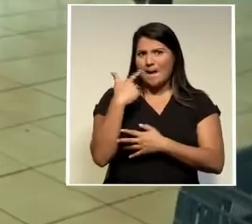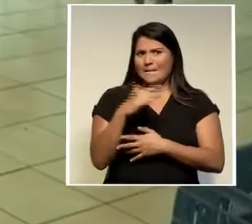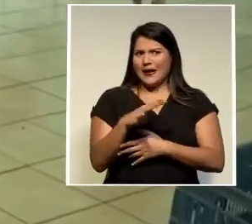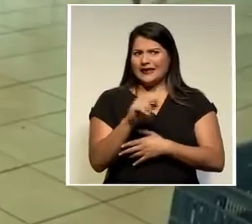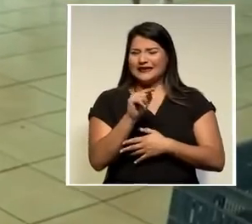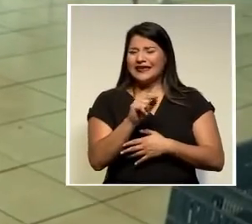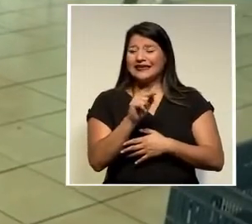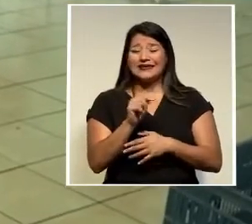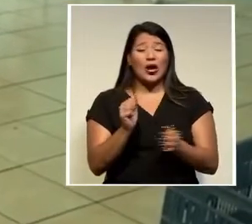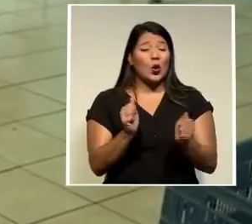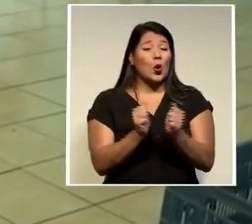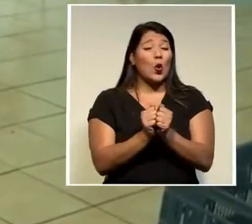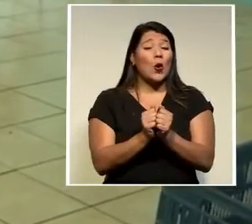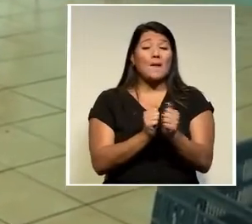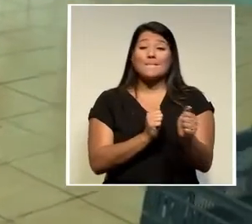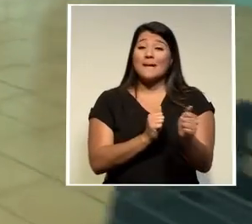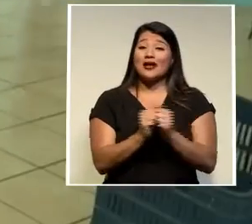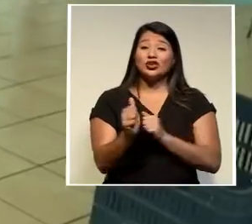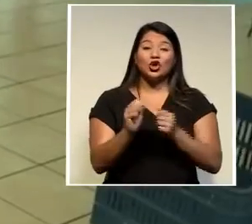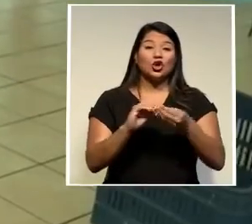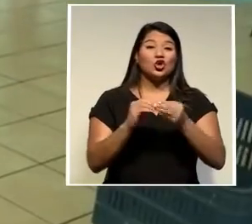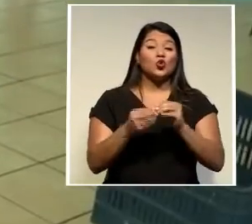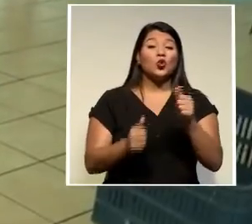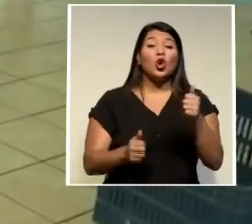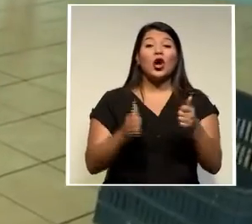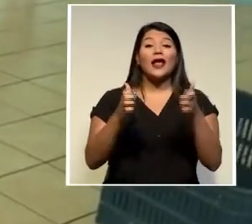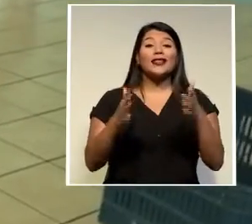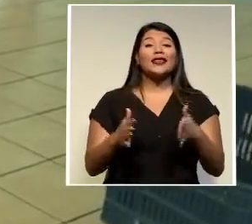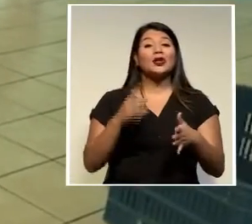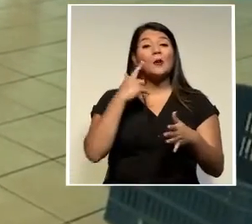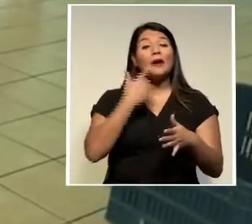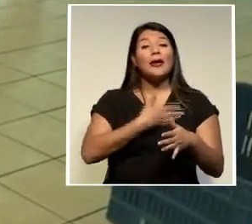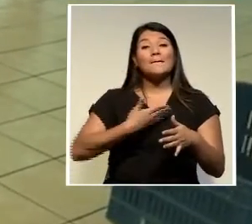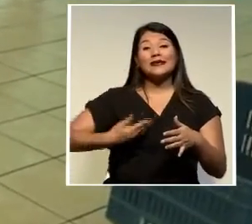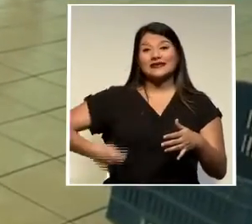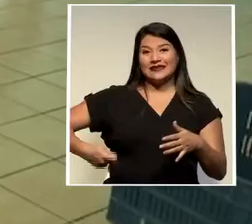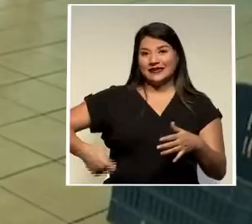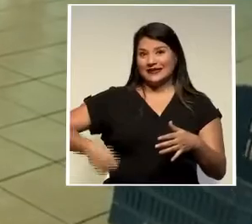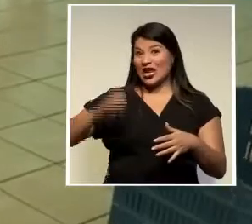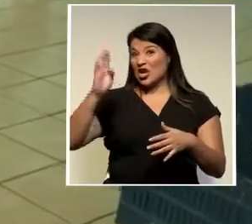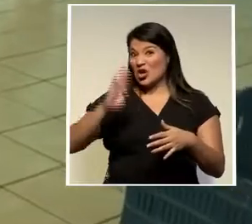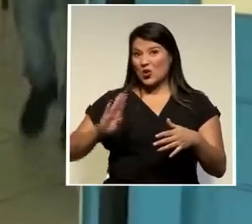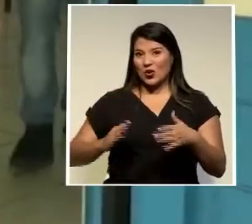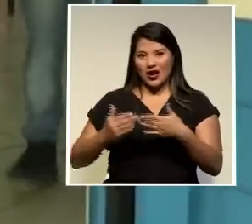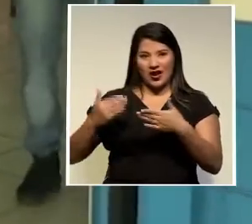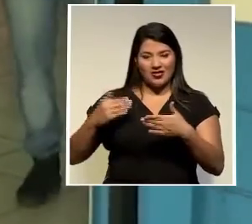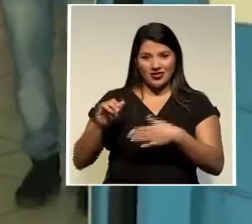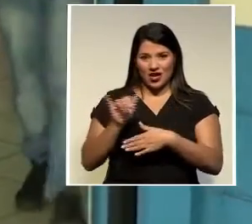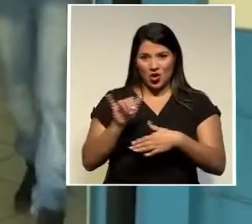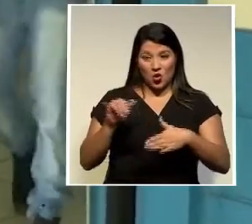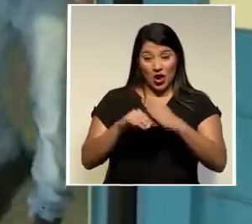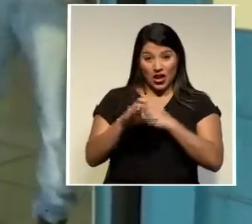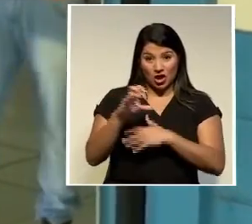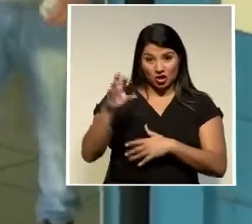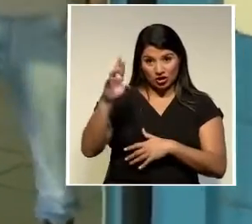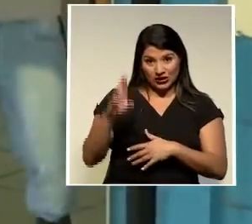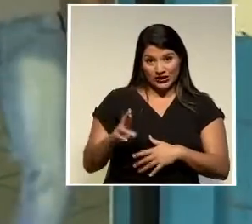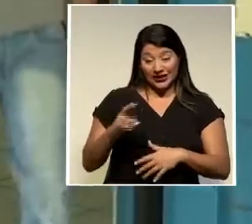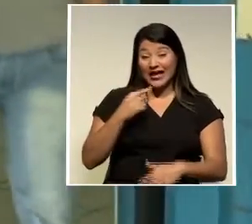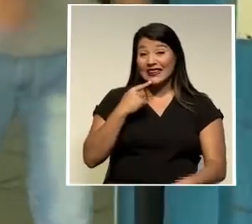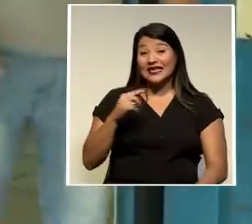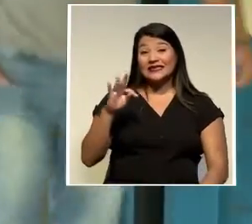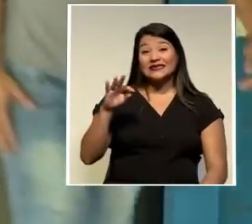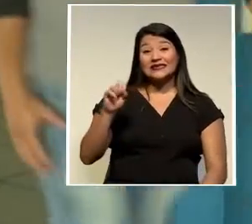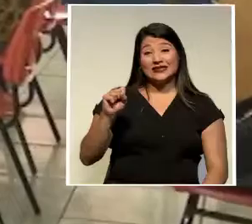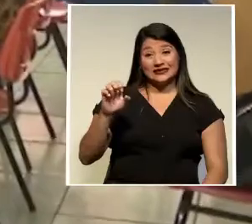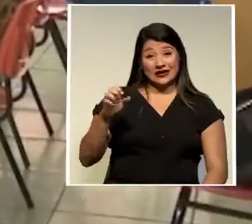que contenga la mayor cantidad de participantes en la historia de Costa Rica según los datos del Tribunal Supremo de Elecciones en